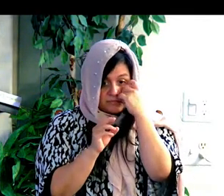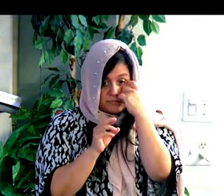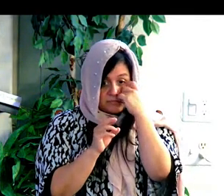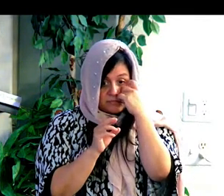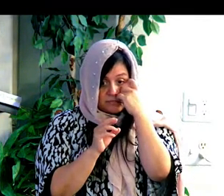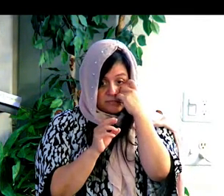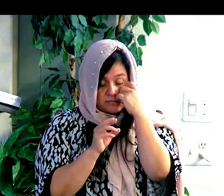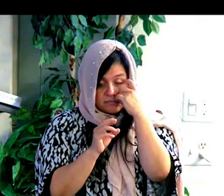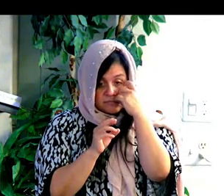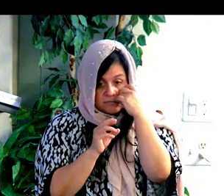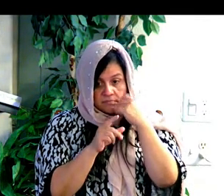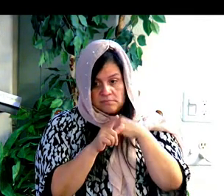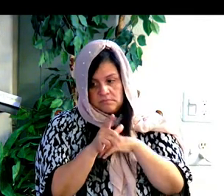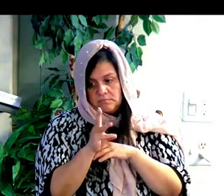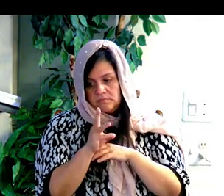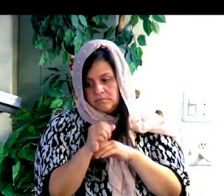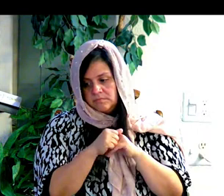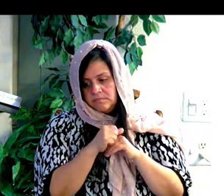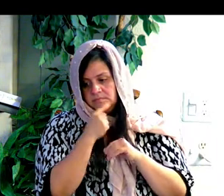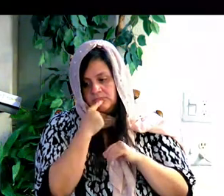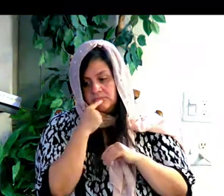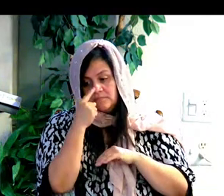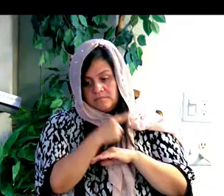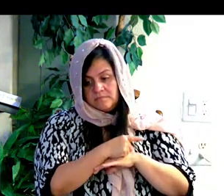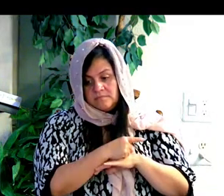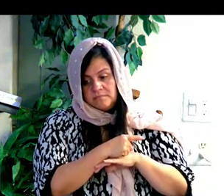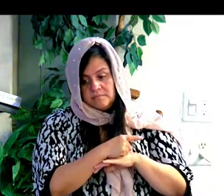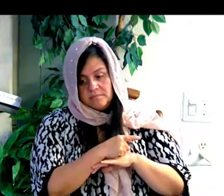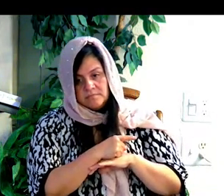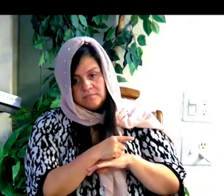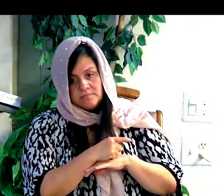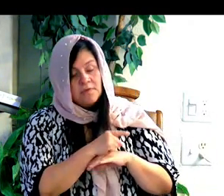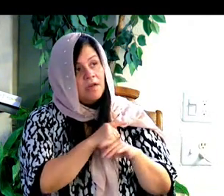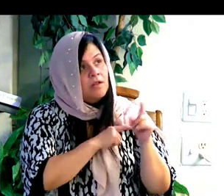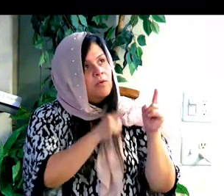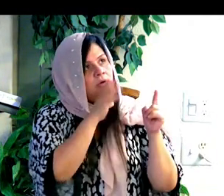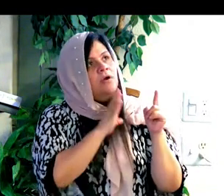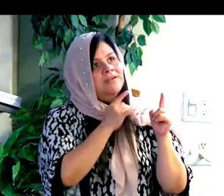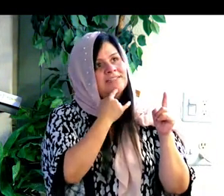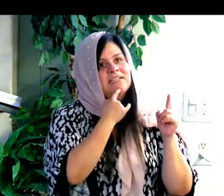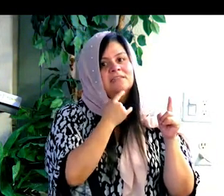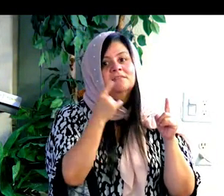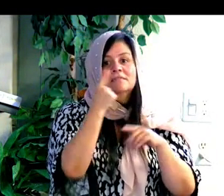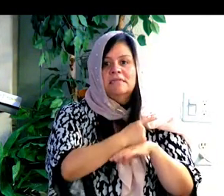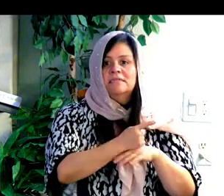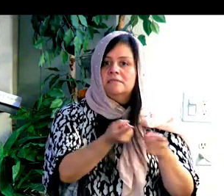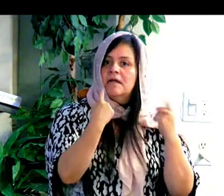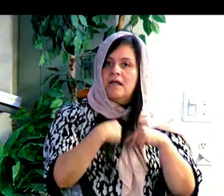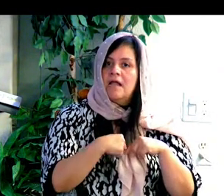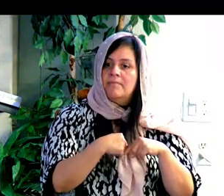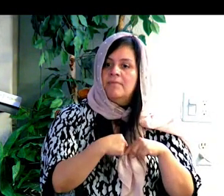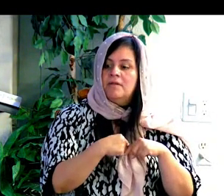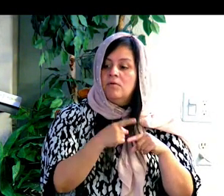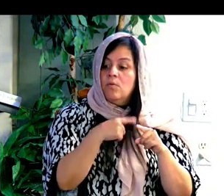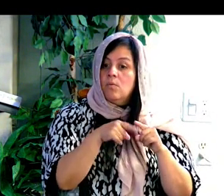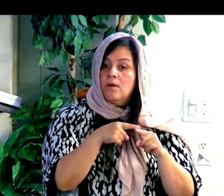It says, days are coming, says Adonai, that I will raise up a righteous branch